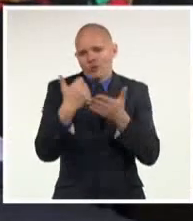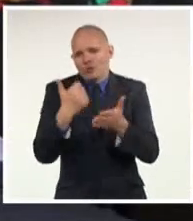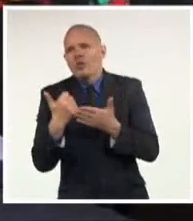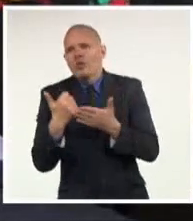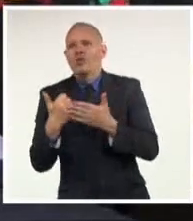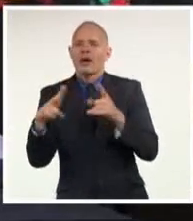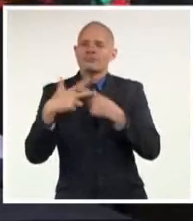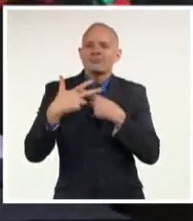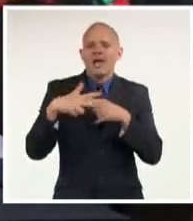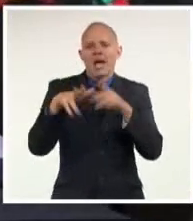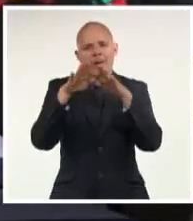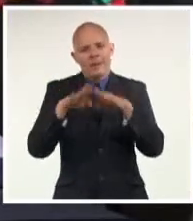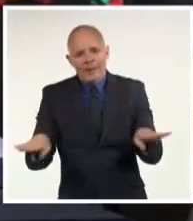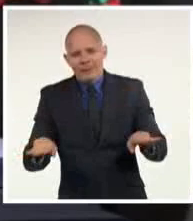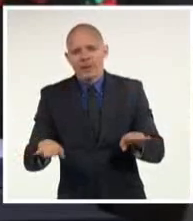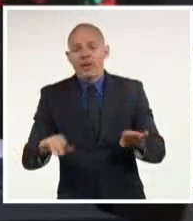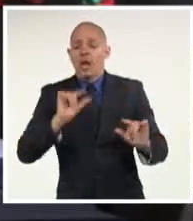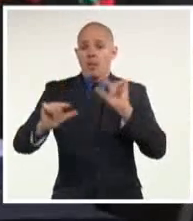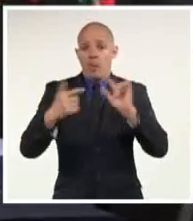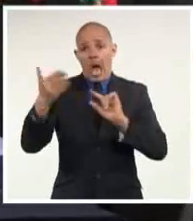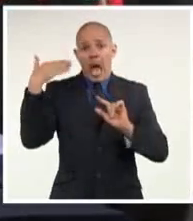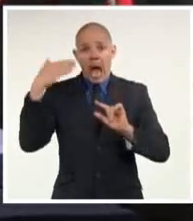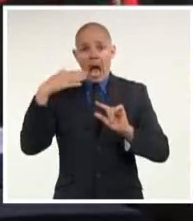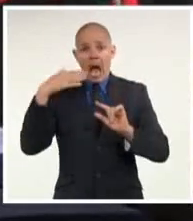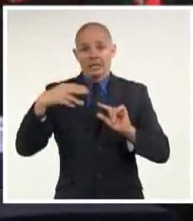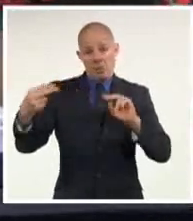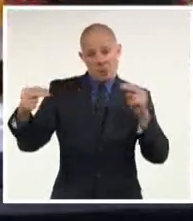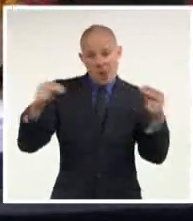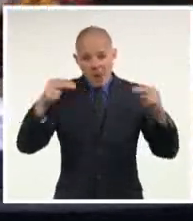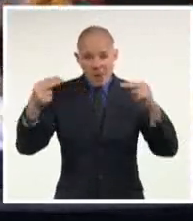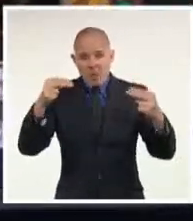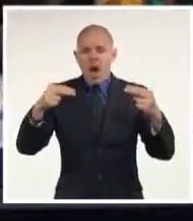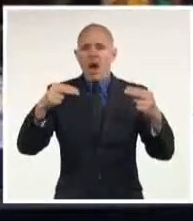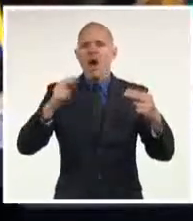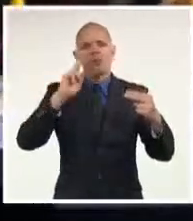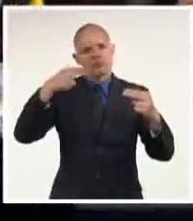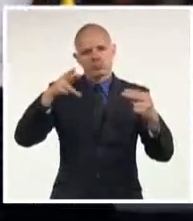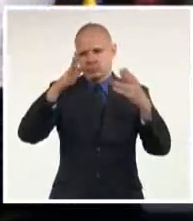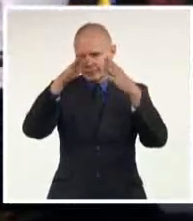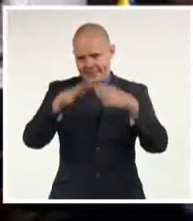empezará a tratar un cese al fuego bilateral, según constata la declaración conjunta leída al concluir la...